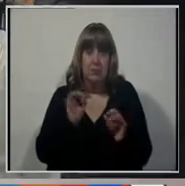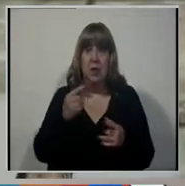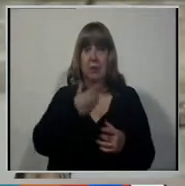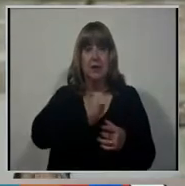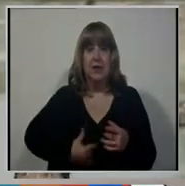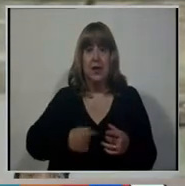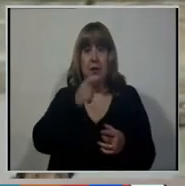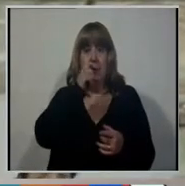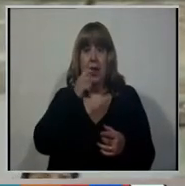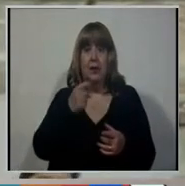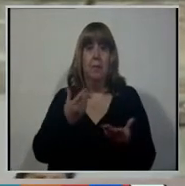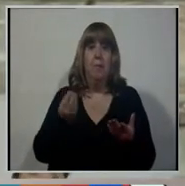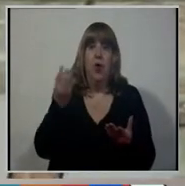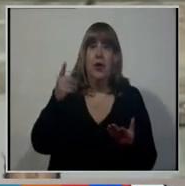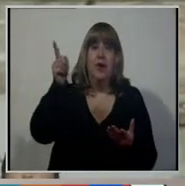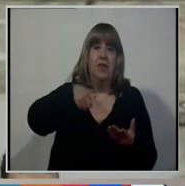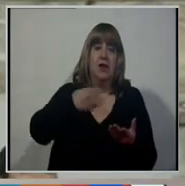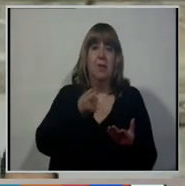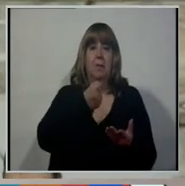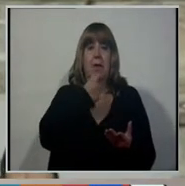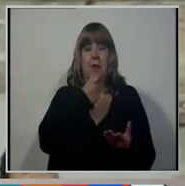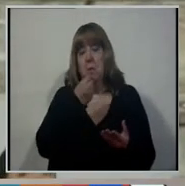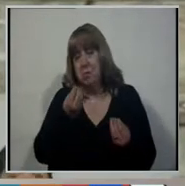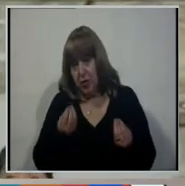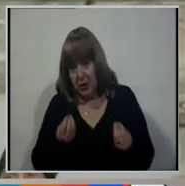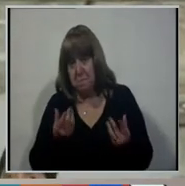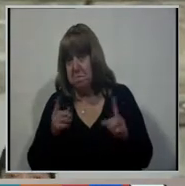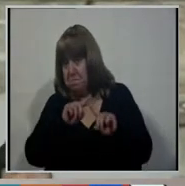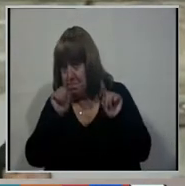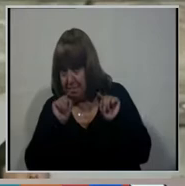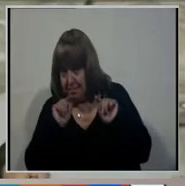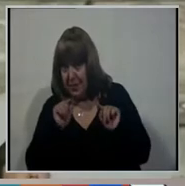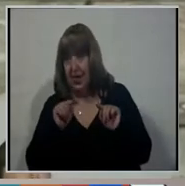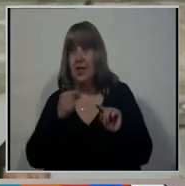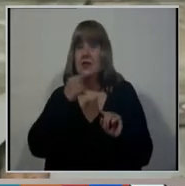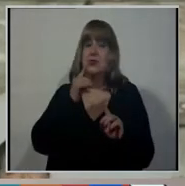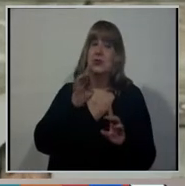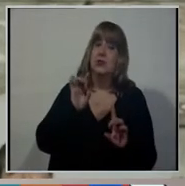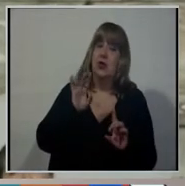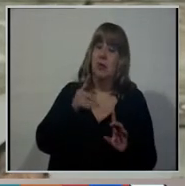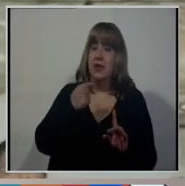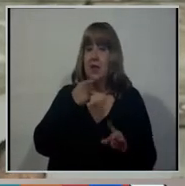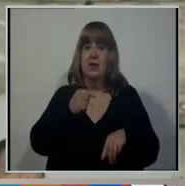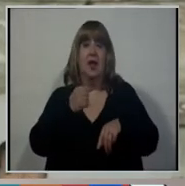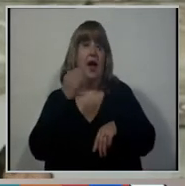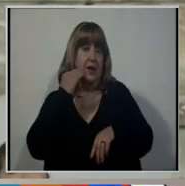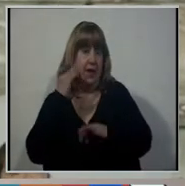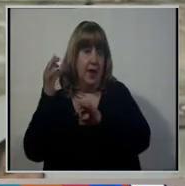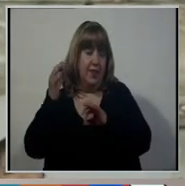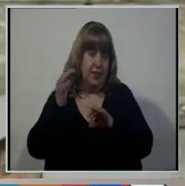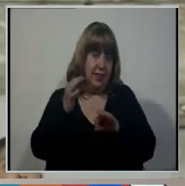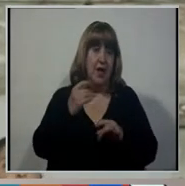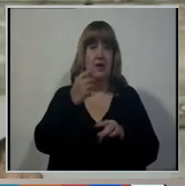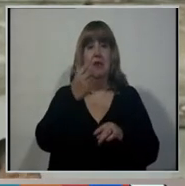o por qué viene a Mendoza. Por lo pronto se sabe que va a estar en horas de la tarde, que sería